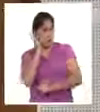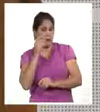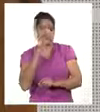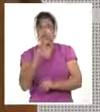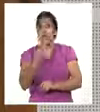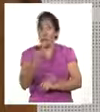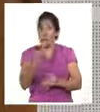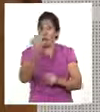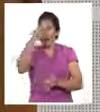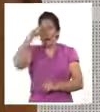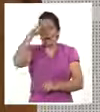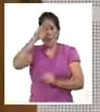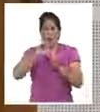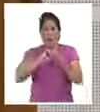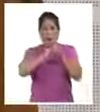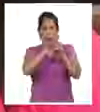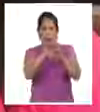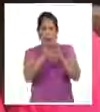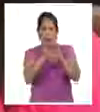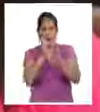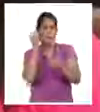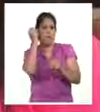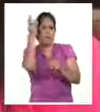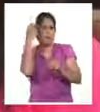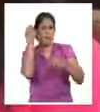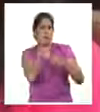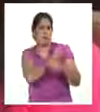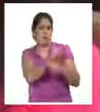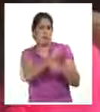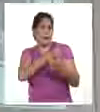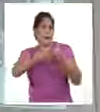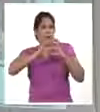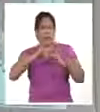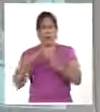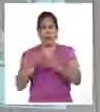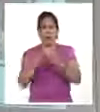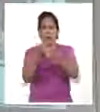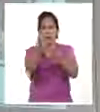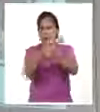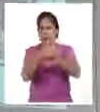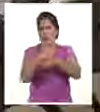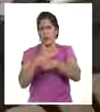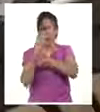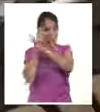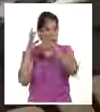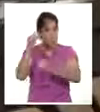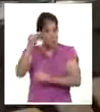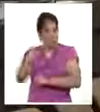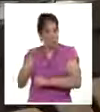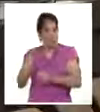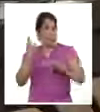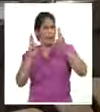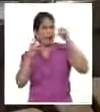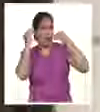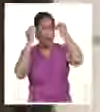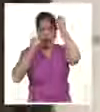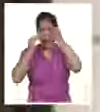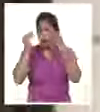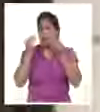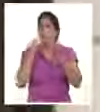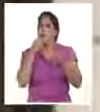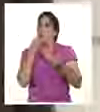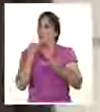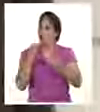respuestas de Cuba a la pandemia de COVID-19, en la que mostró el modelo de enfrentamiento basado en la ciencia, la epidemiología y la actividad